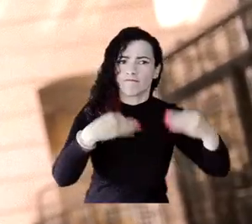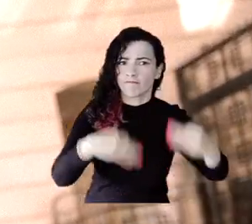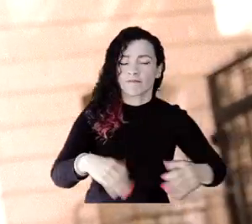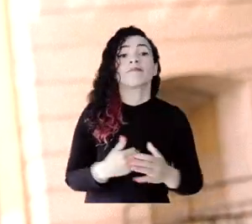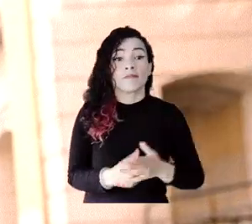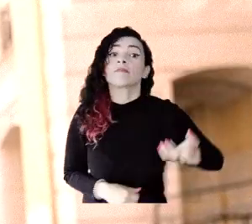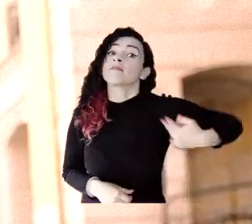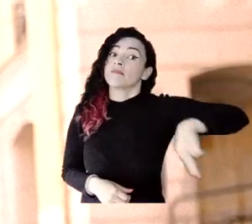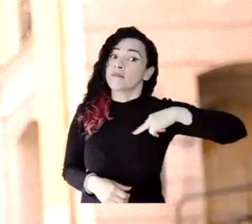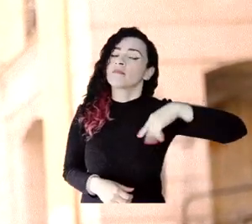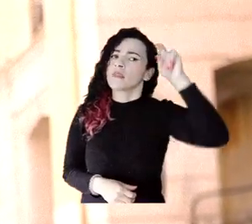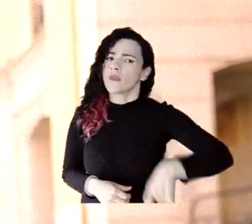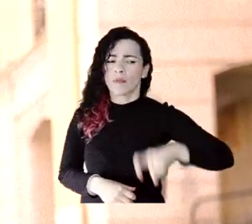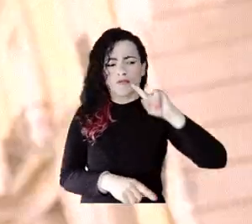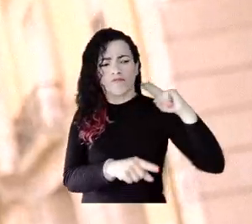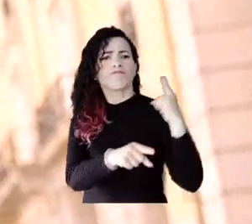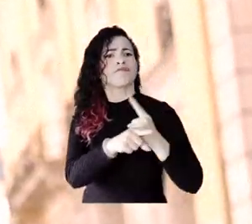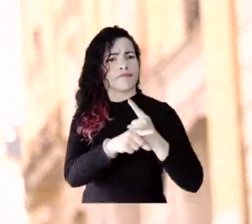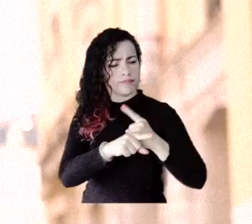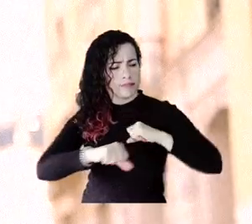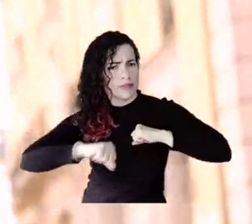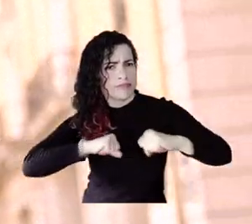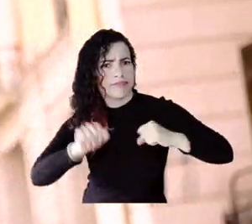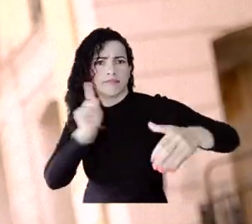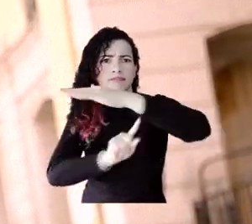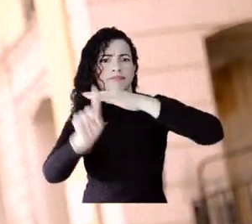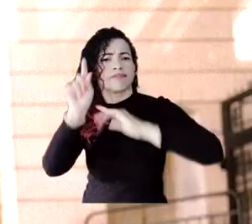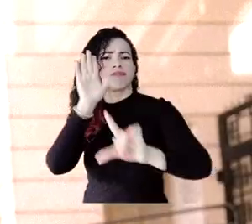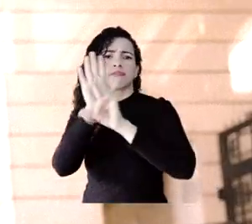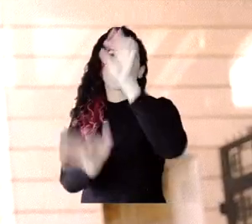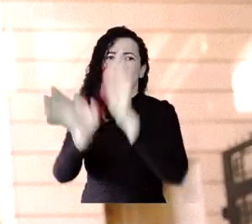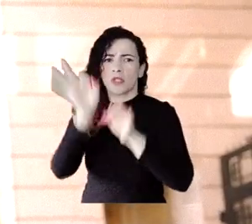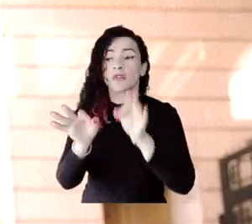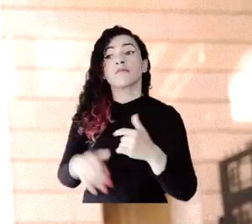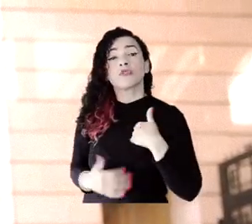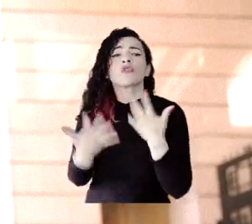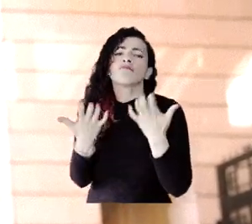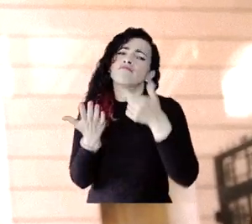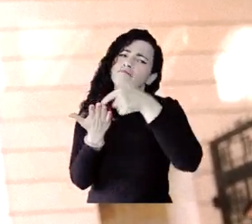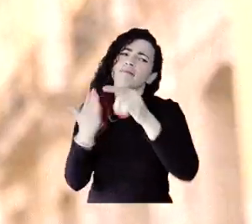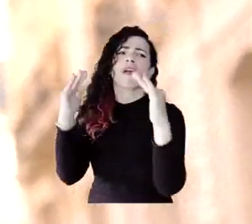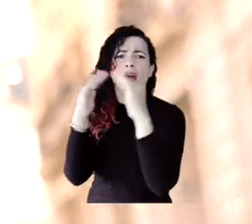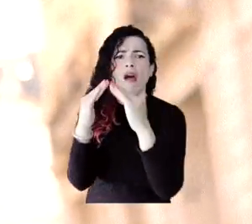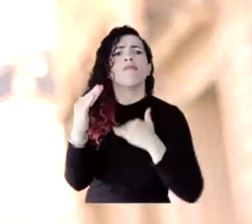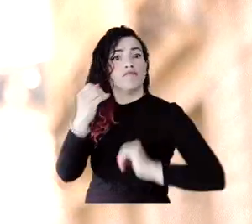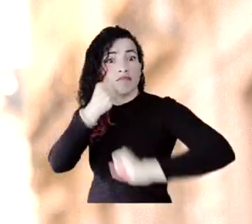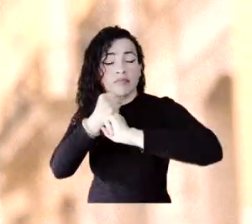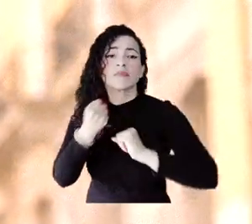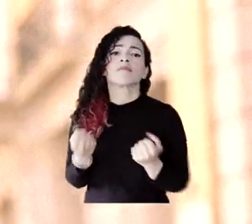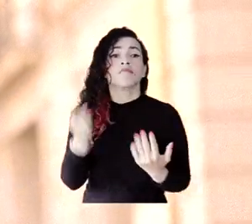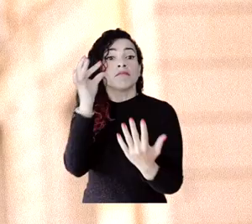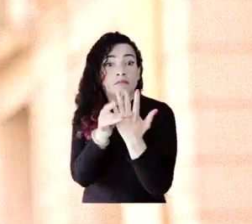están relacionados con los requisitos para celebrar actos jurídicos como vender y comprar una propiedad, casarse,